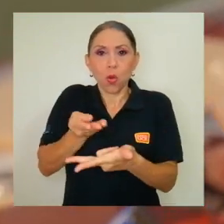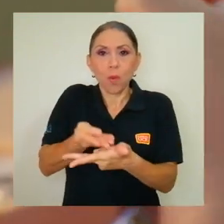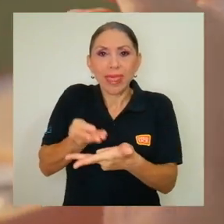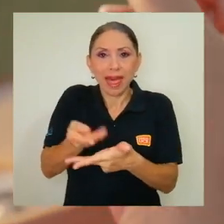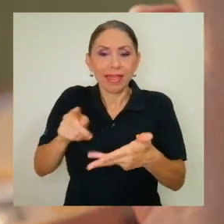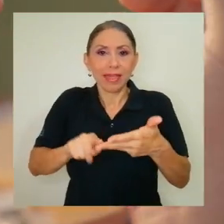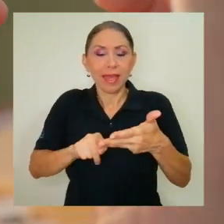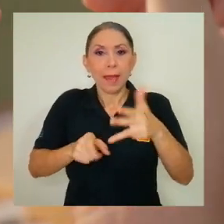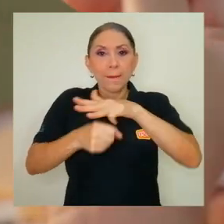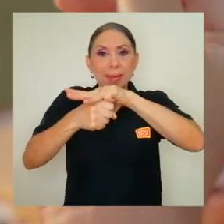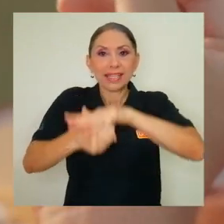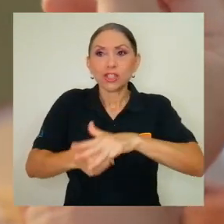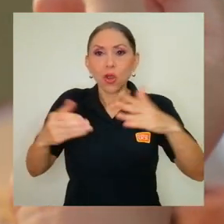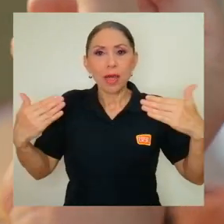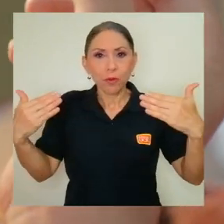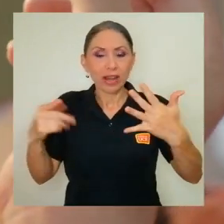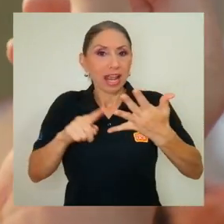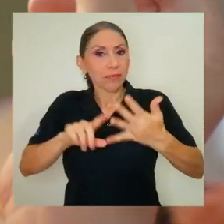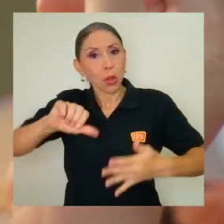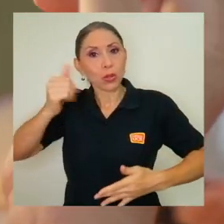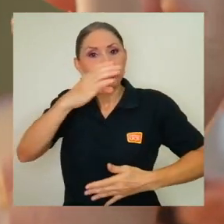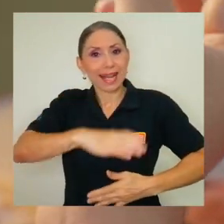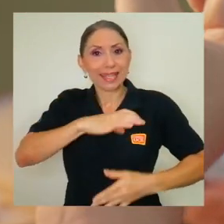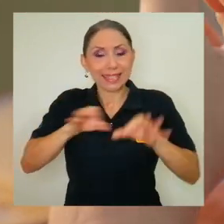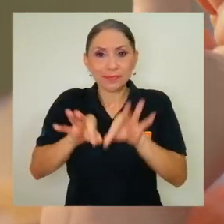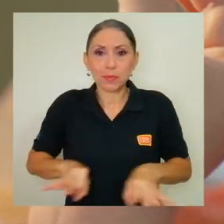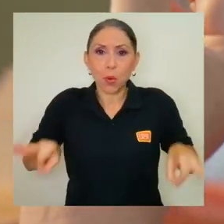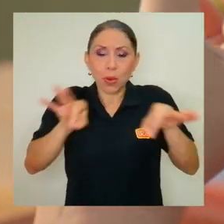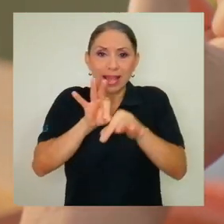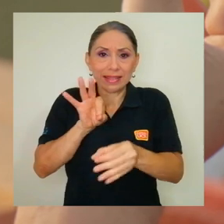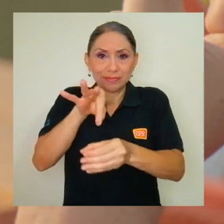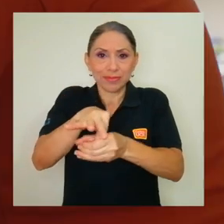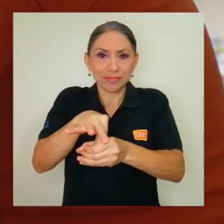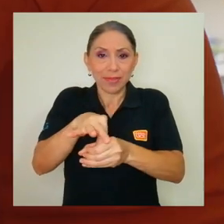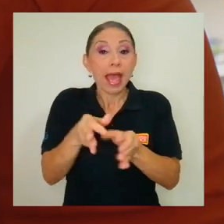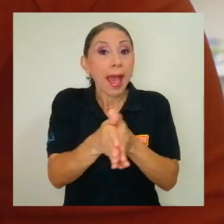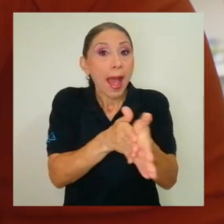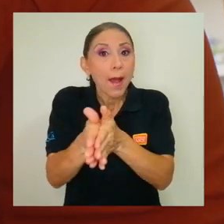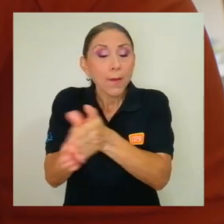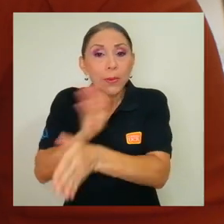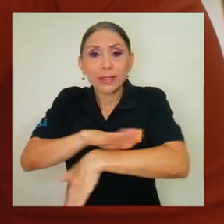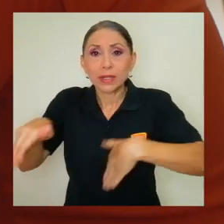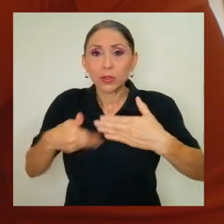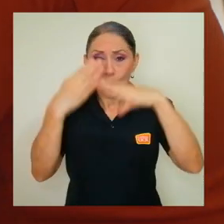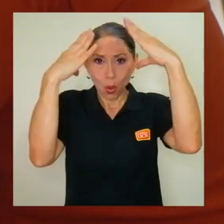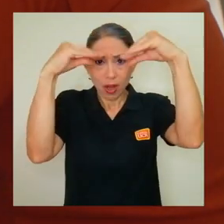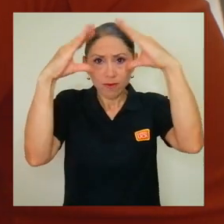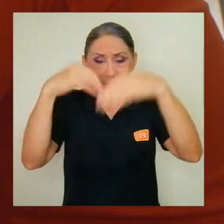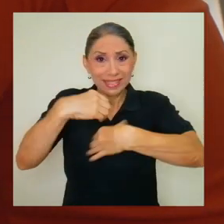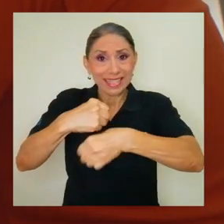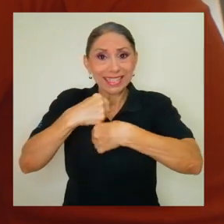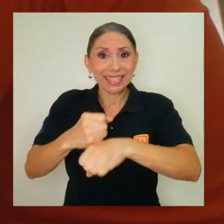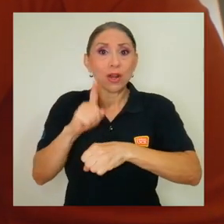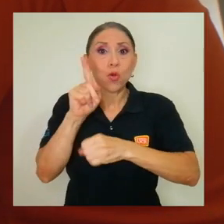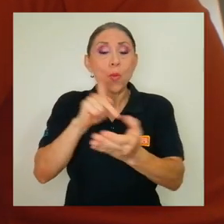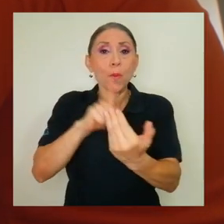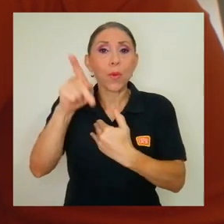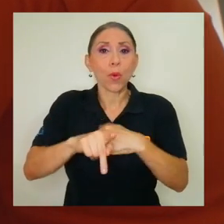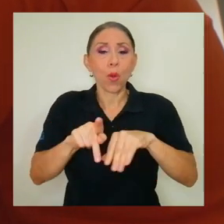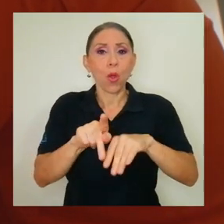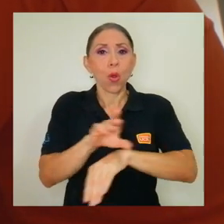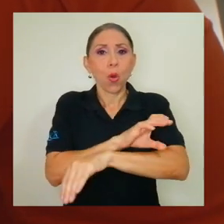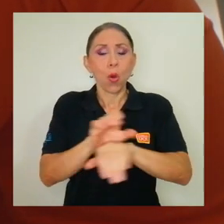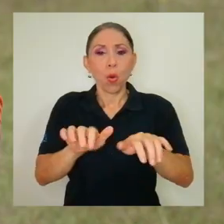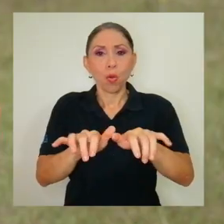así como la presión atmosférica y otras variables de importancia para una plantación. Para sacar provecho a toda esta información, confeccionaron un